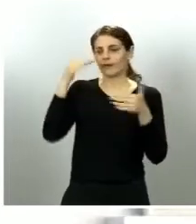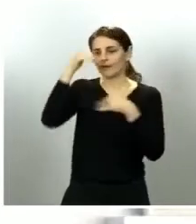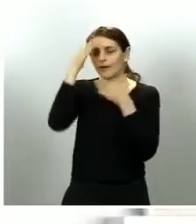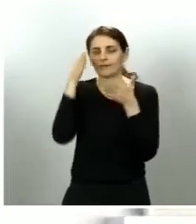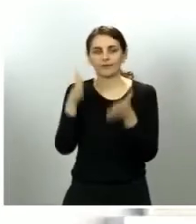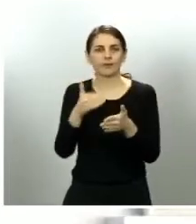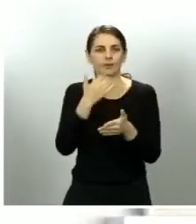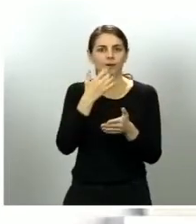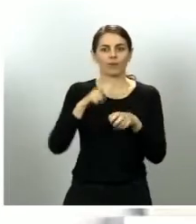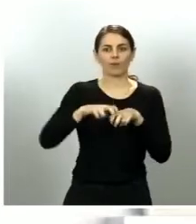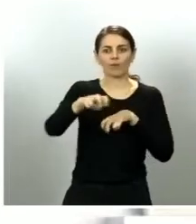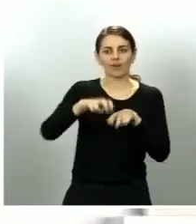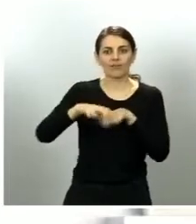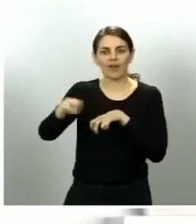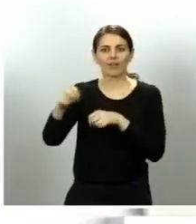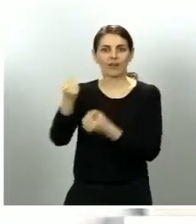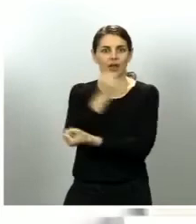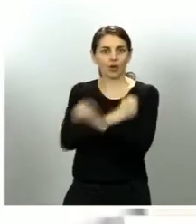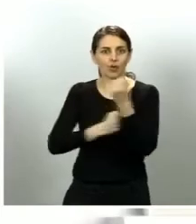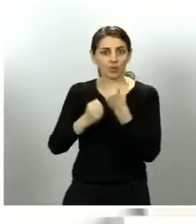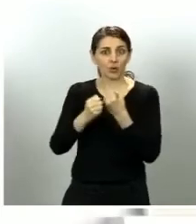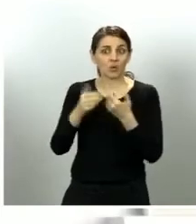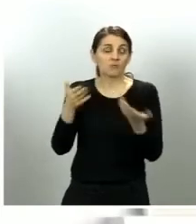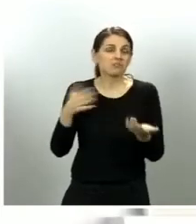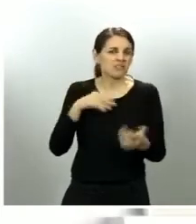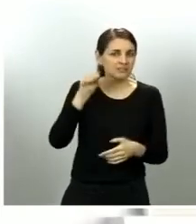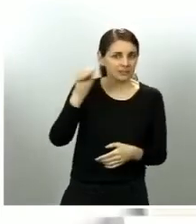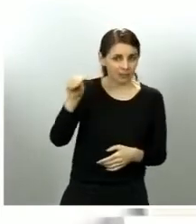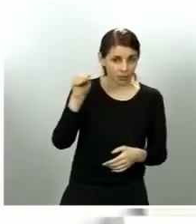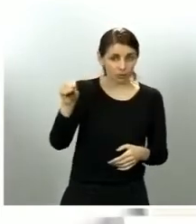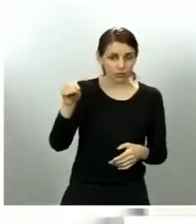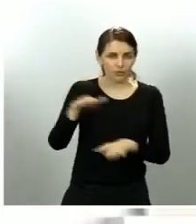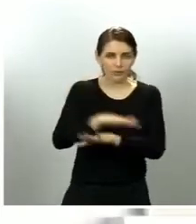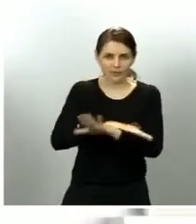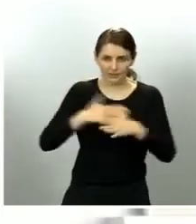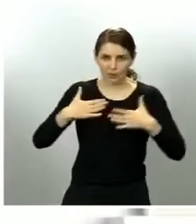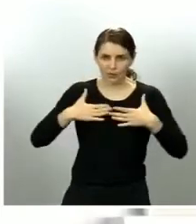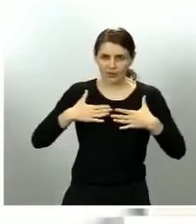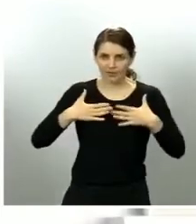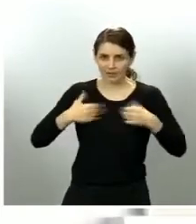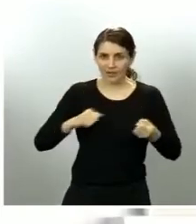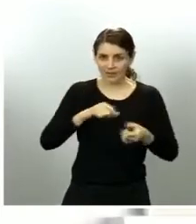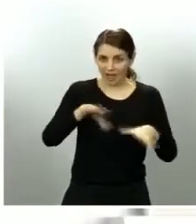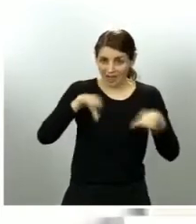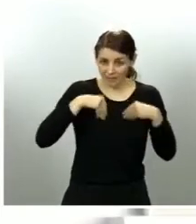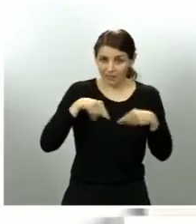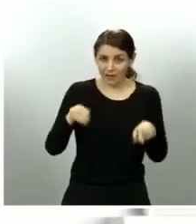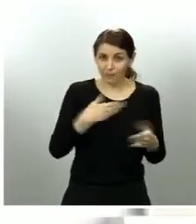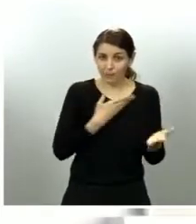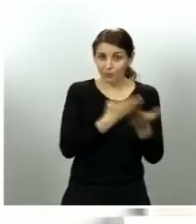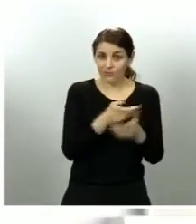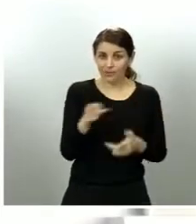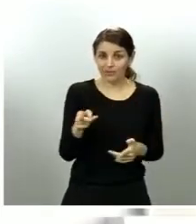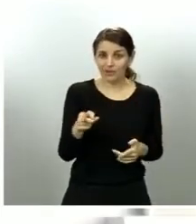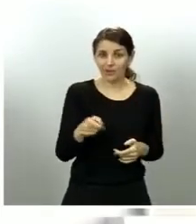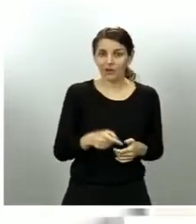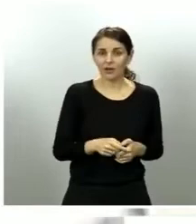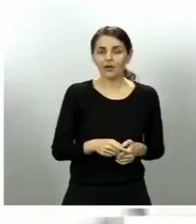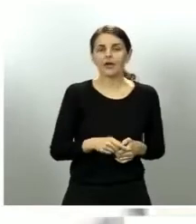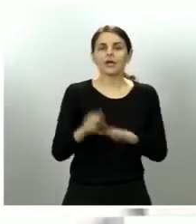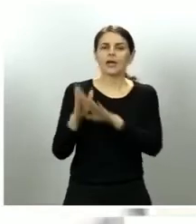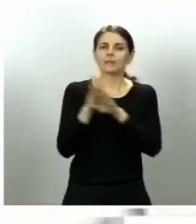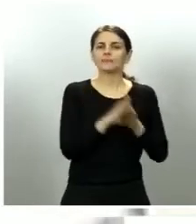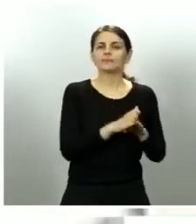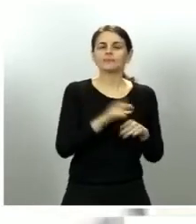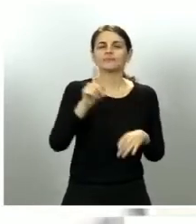propuesta que usted entiende que el ministerio de sanidad podrá aceptar y luego por otra parte los hosteleros de